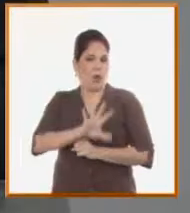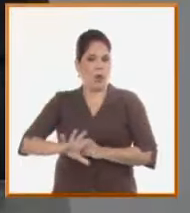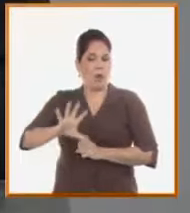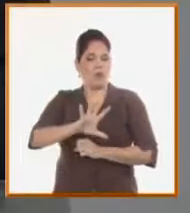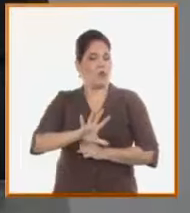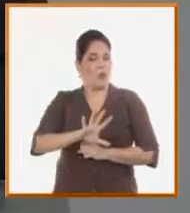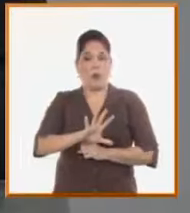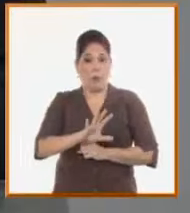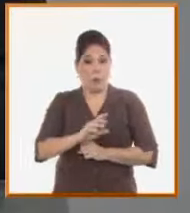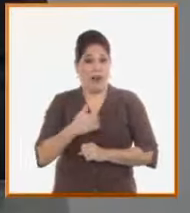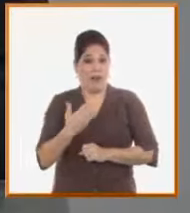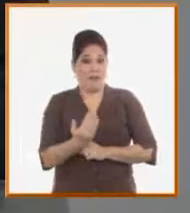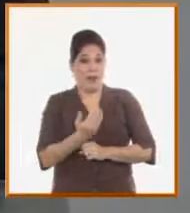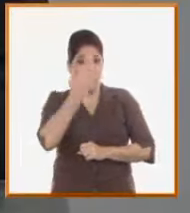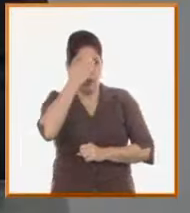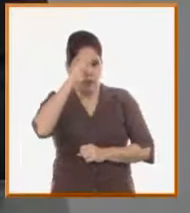mirando el continente de manera general.